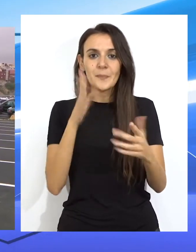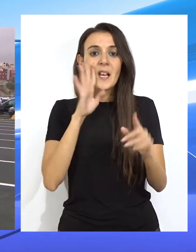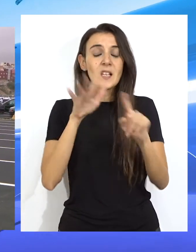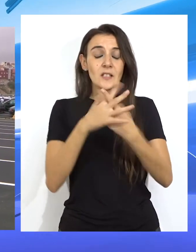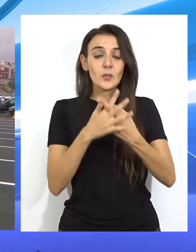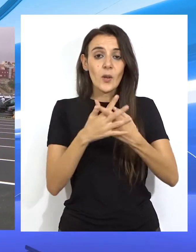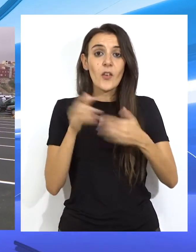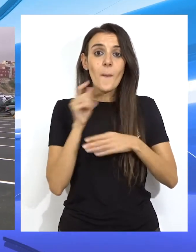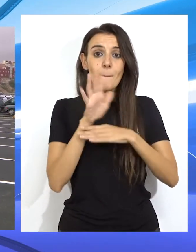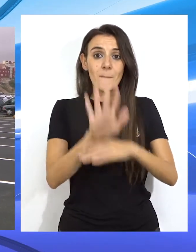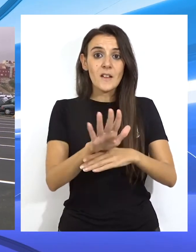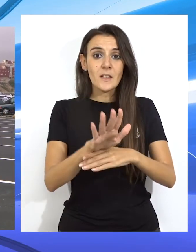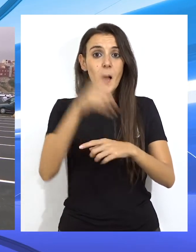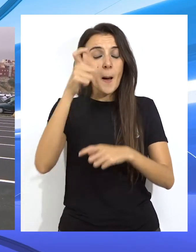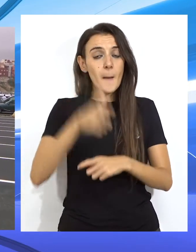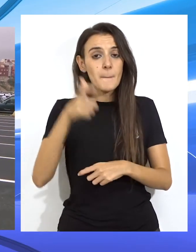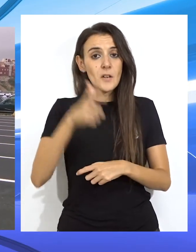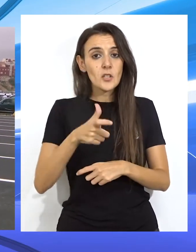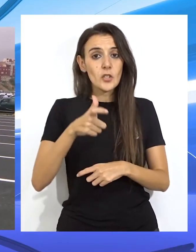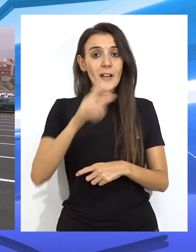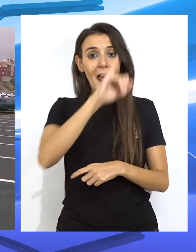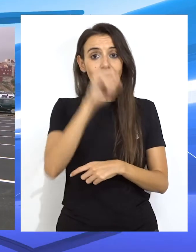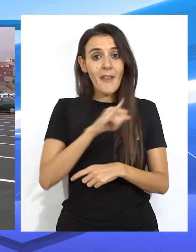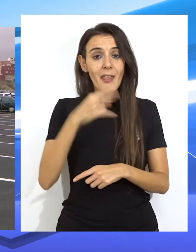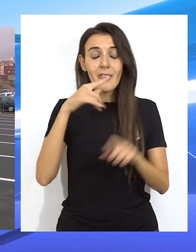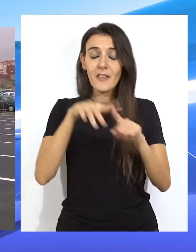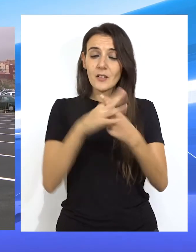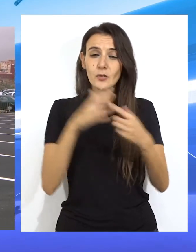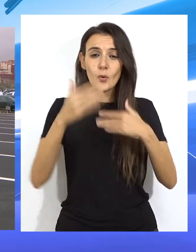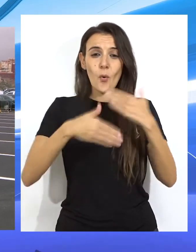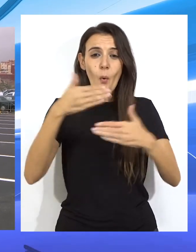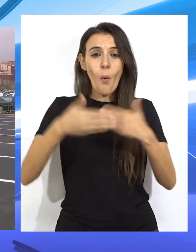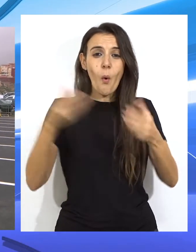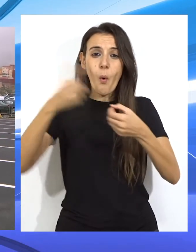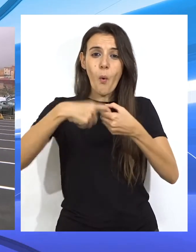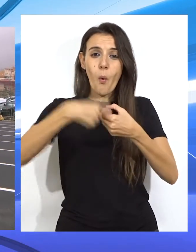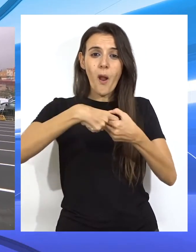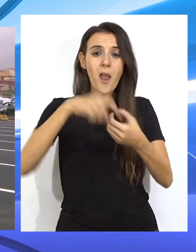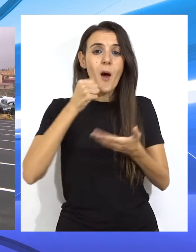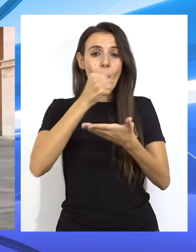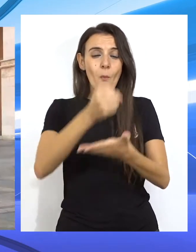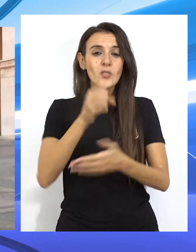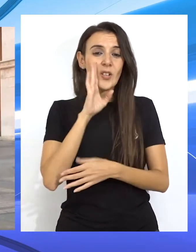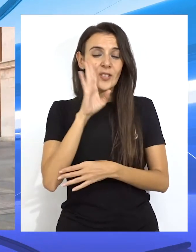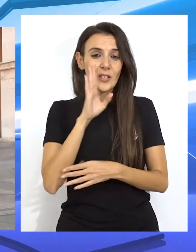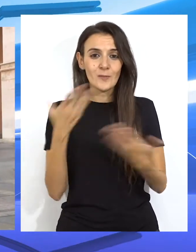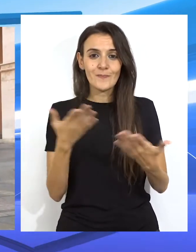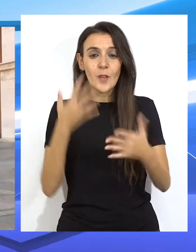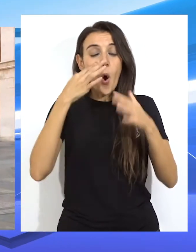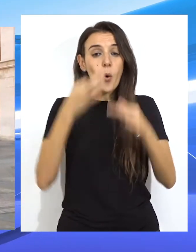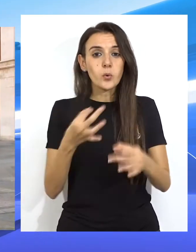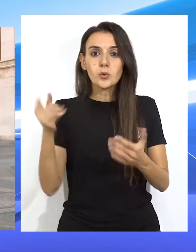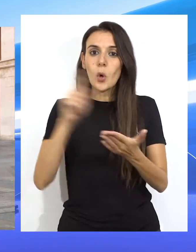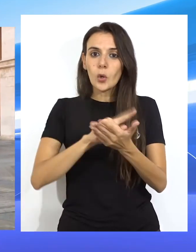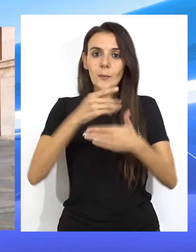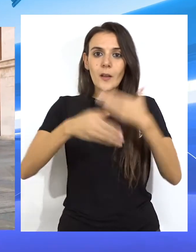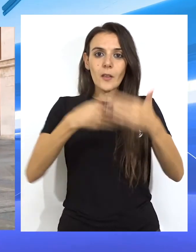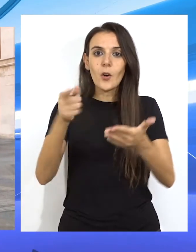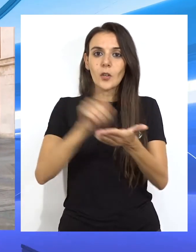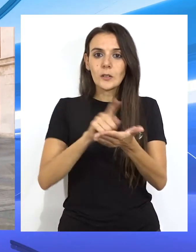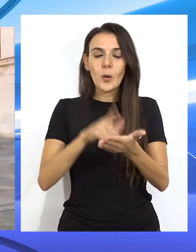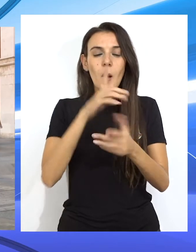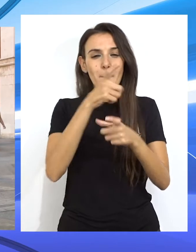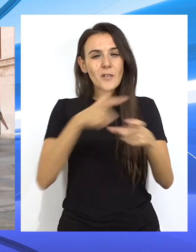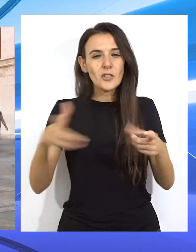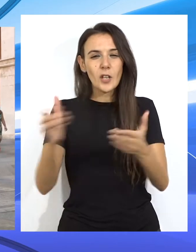va a beneficiar, según Fernández Medina, además a los propios aspirantes que tomaron parte en la bolsa anterior. Sería mucho más justo volver a hacerlo ahora porque esas